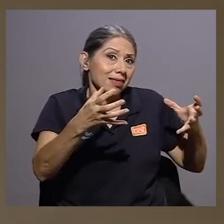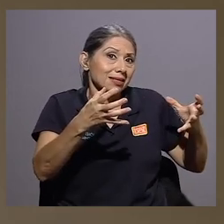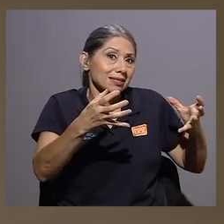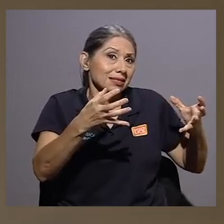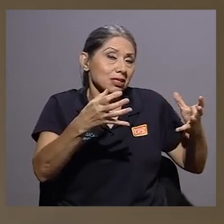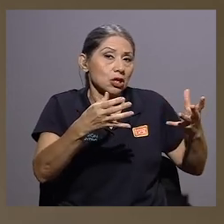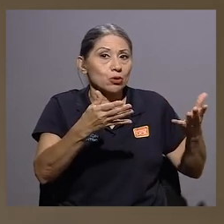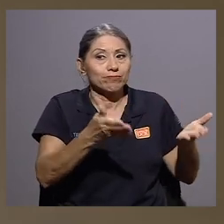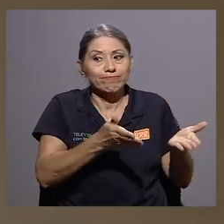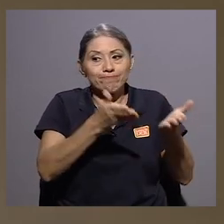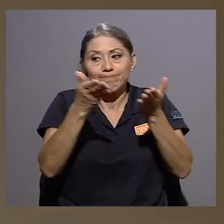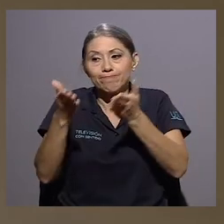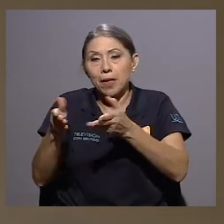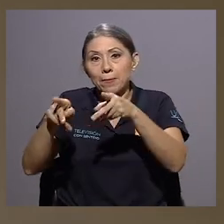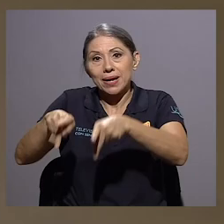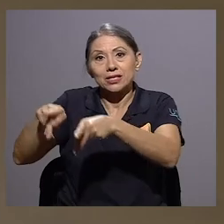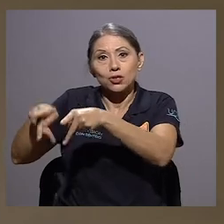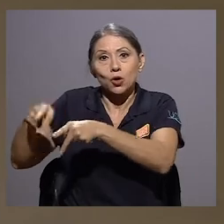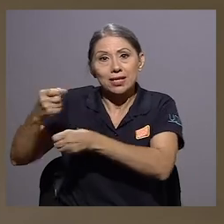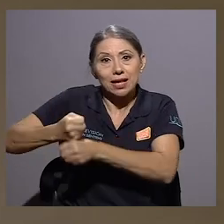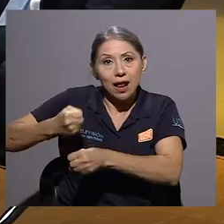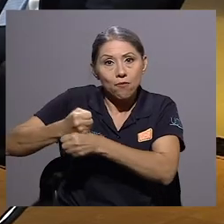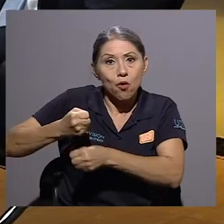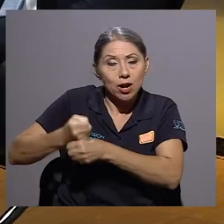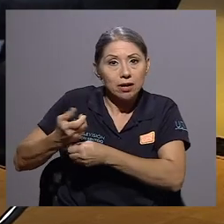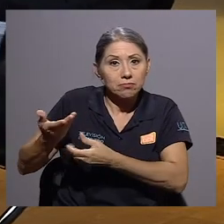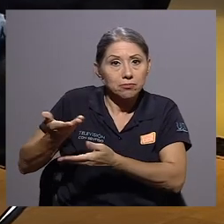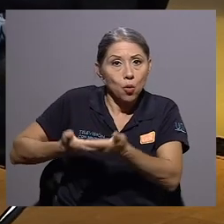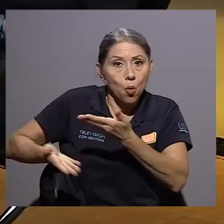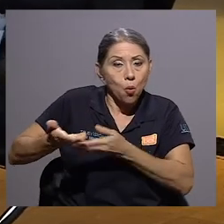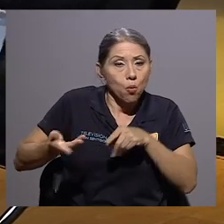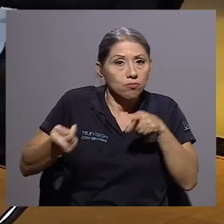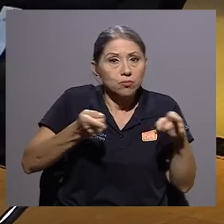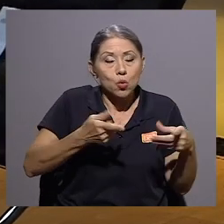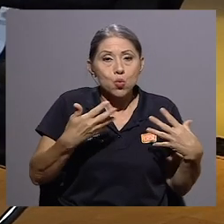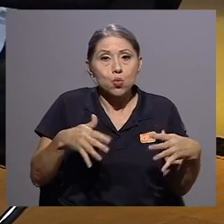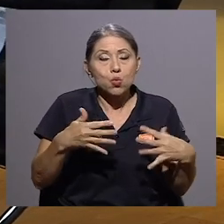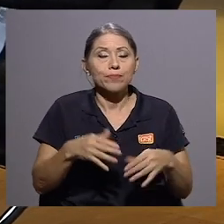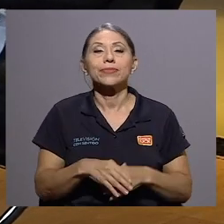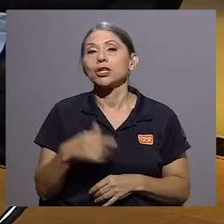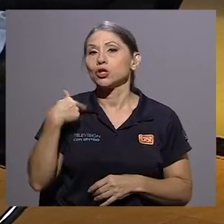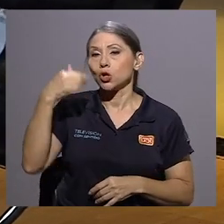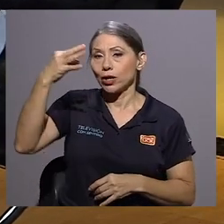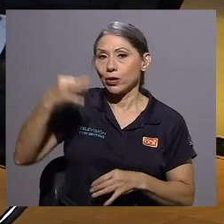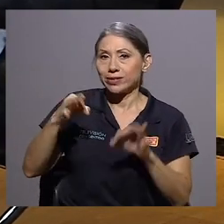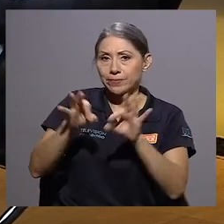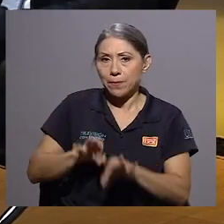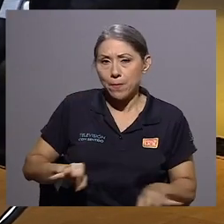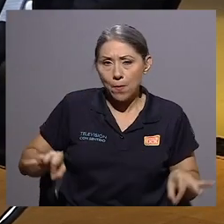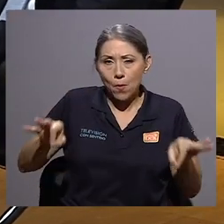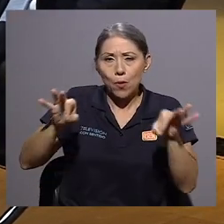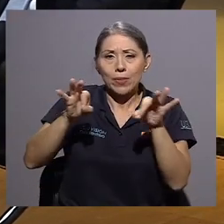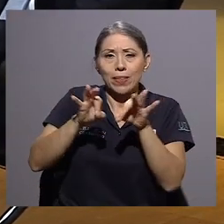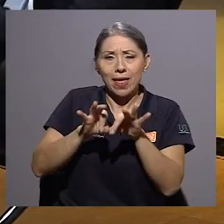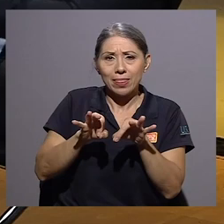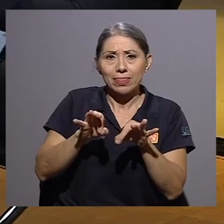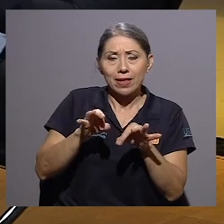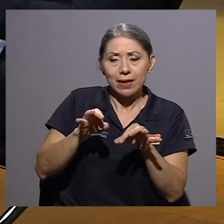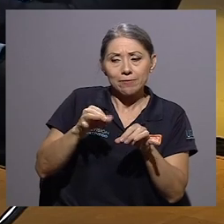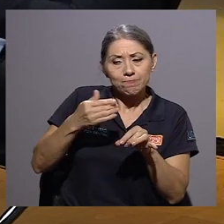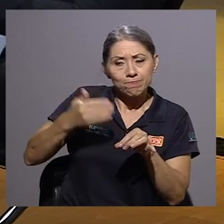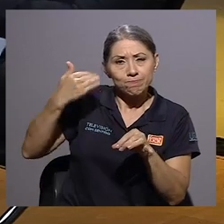las personas que laburan, que son sus colaboradores. Yo creo que es importante volver al inicio cuando decíamos